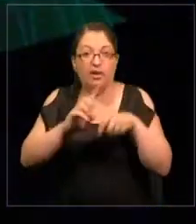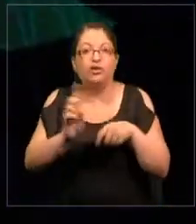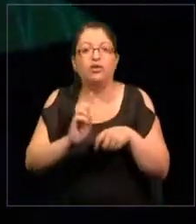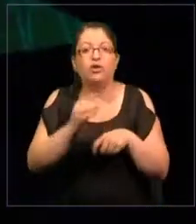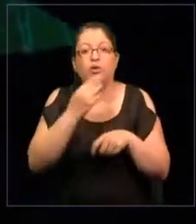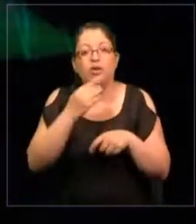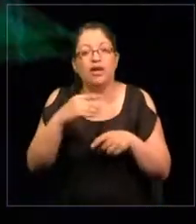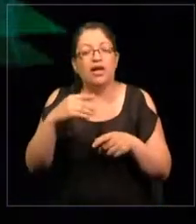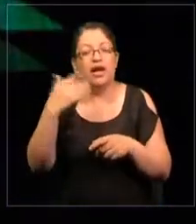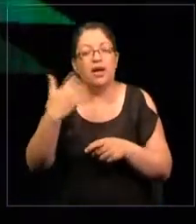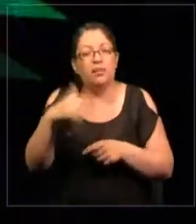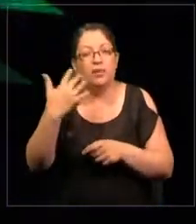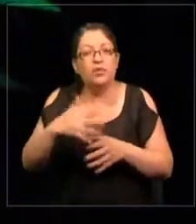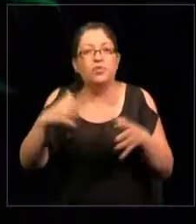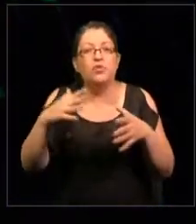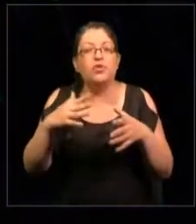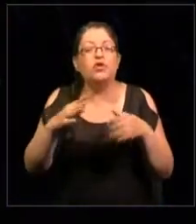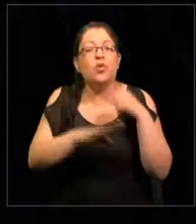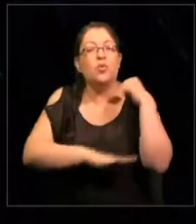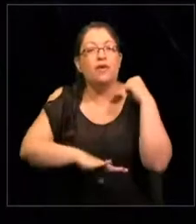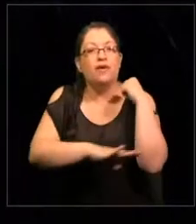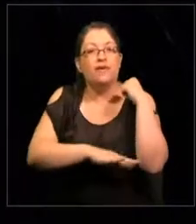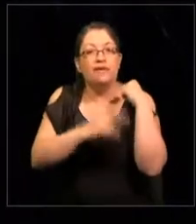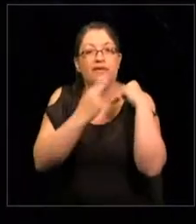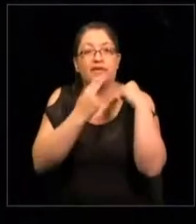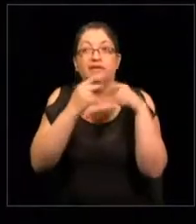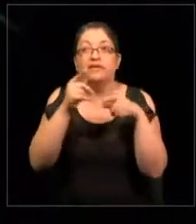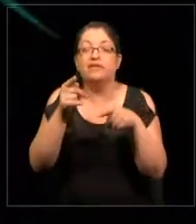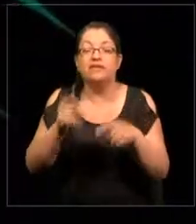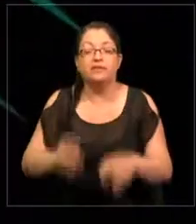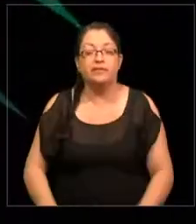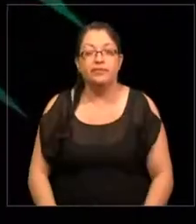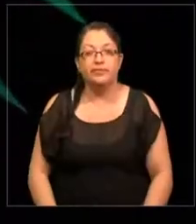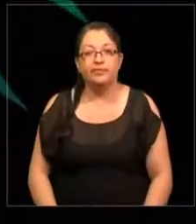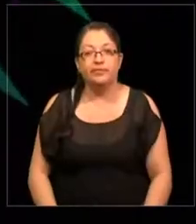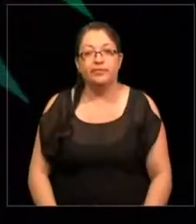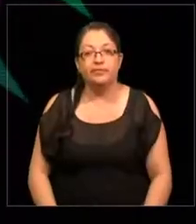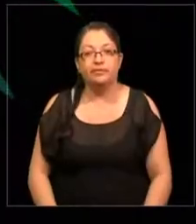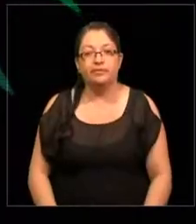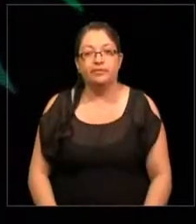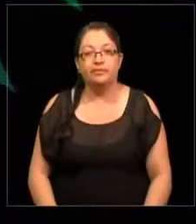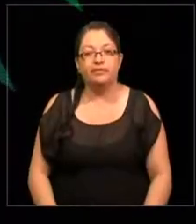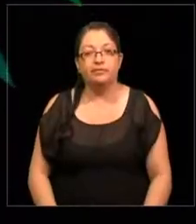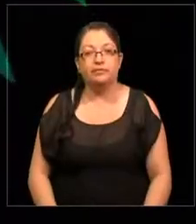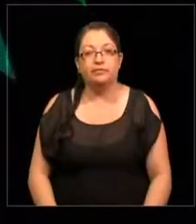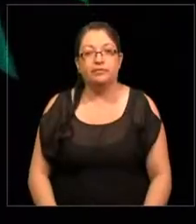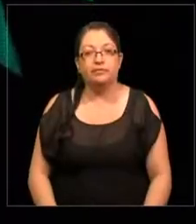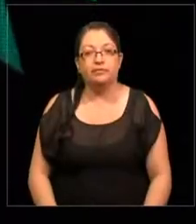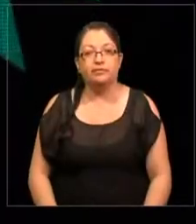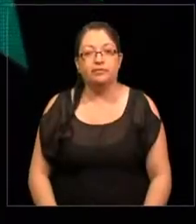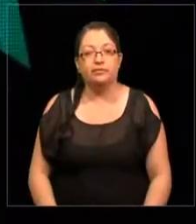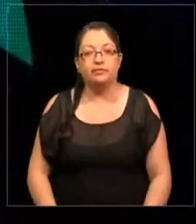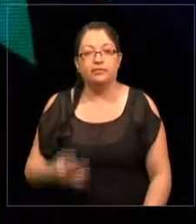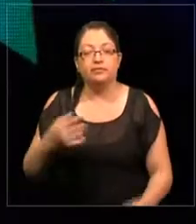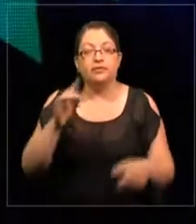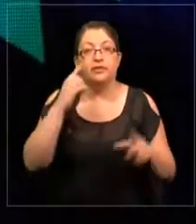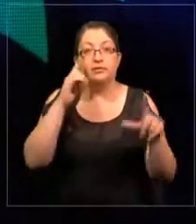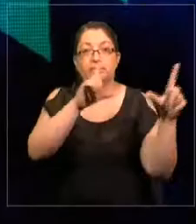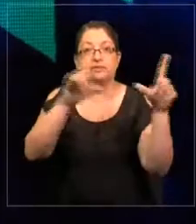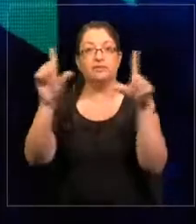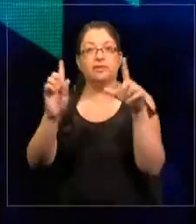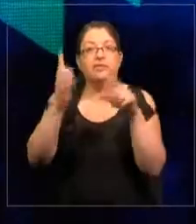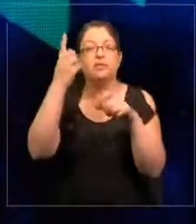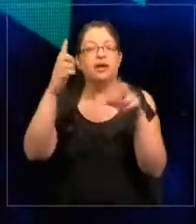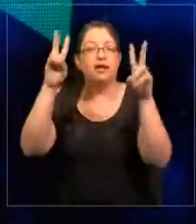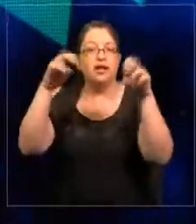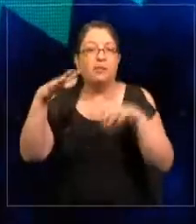esencial, es básico para la vida. Y ya que se implica aquí en mi primera diapositiva, voy a hablar